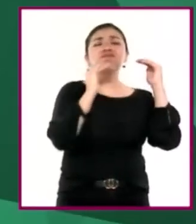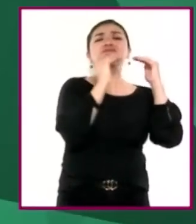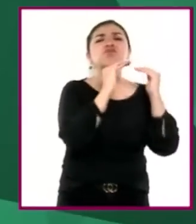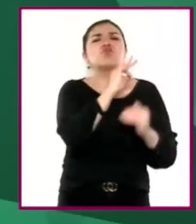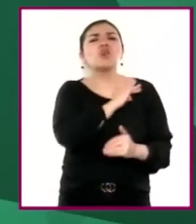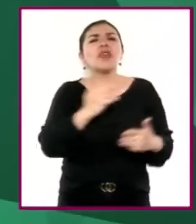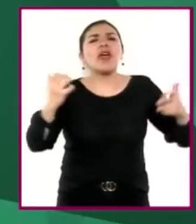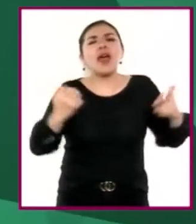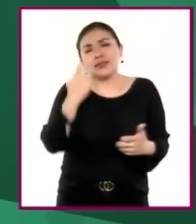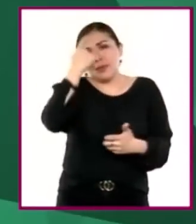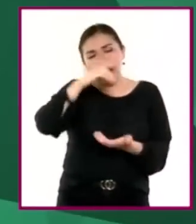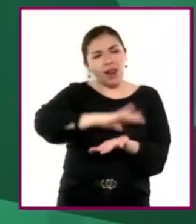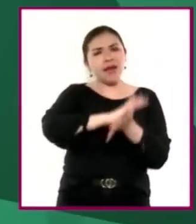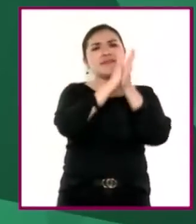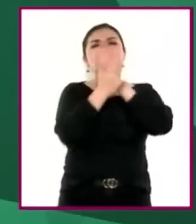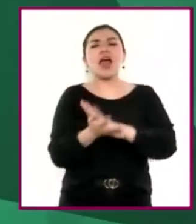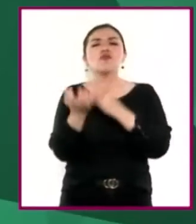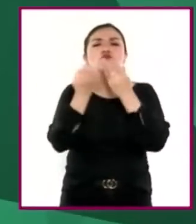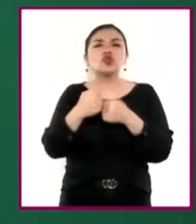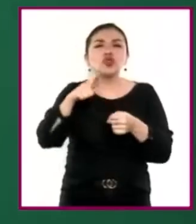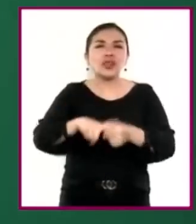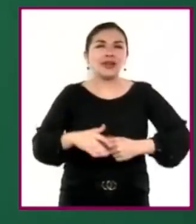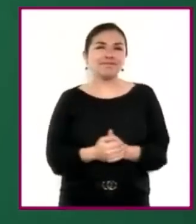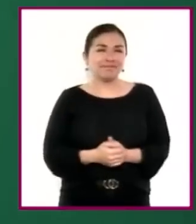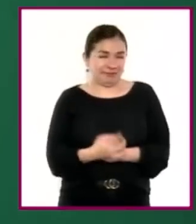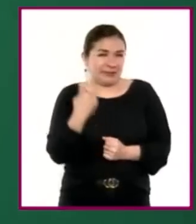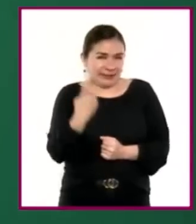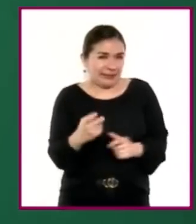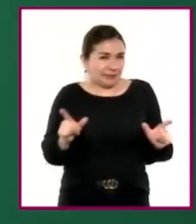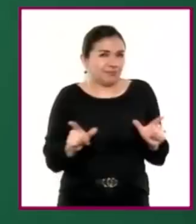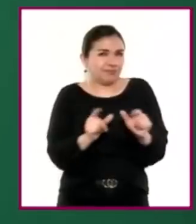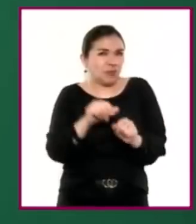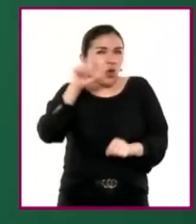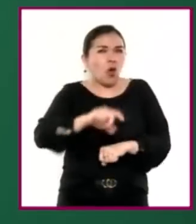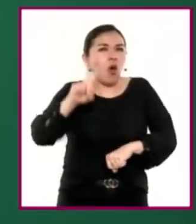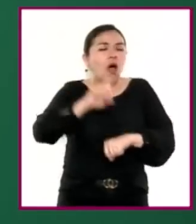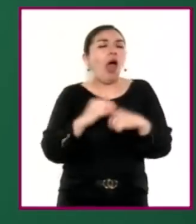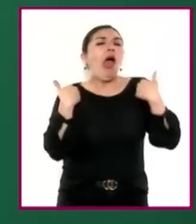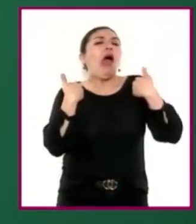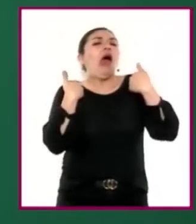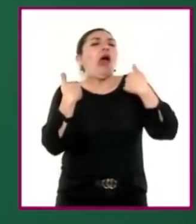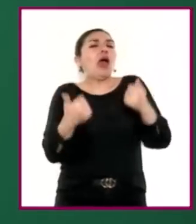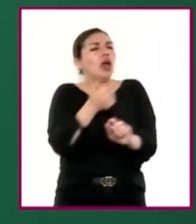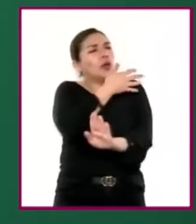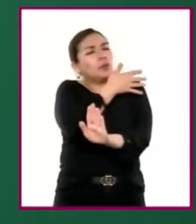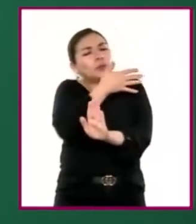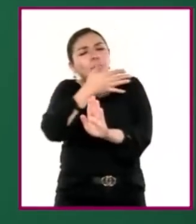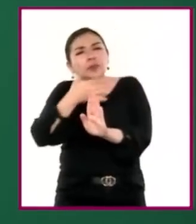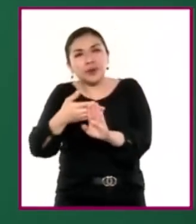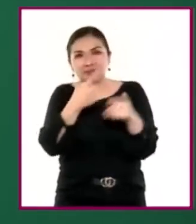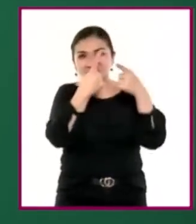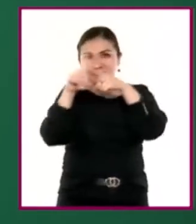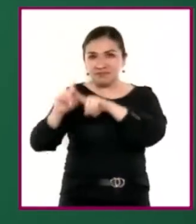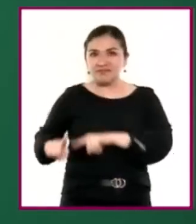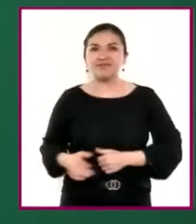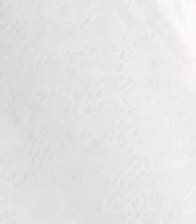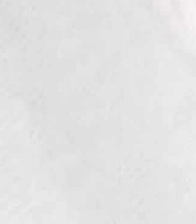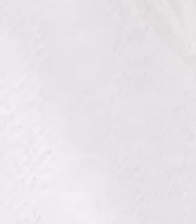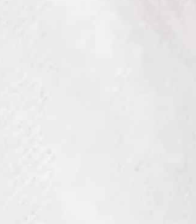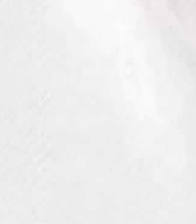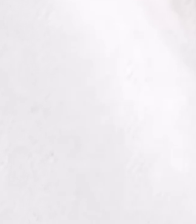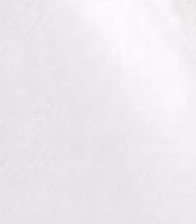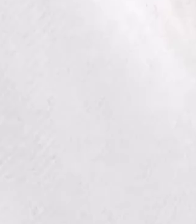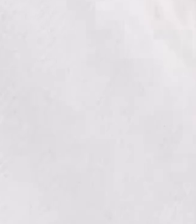en agentes activos de la transformación social. Hasta aquí nuestro recorrido panorámico por las distintas fases.